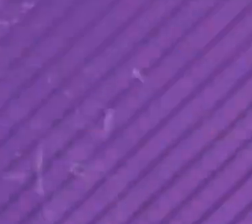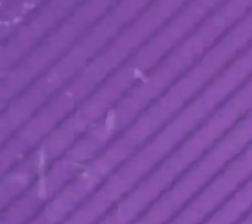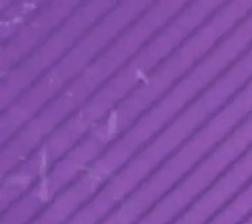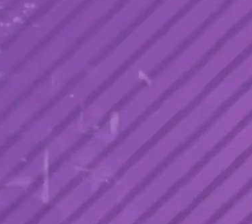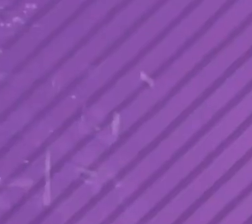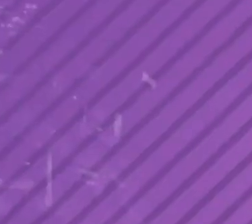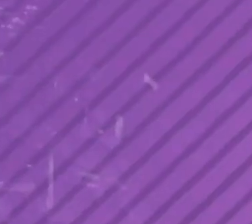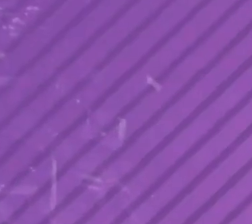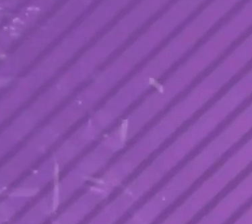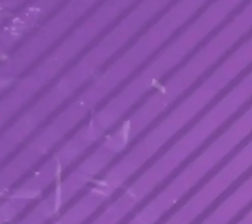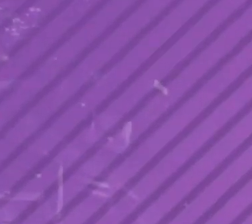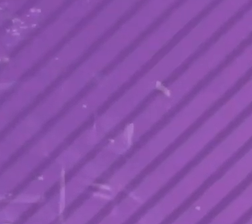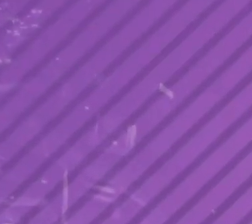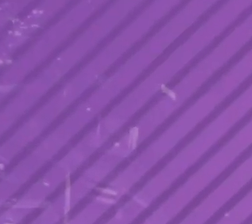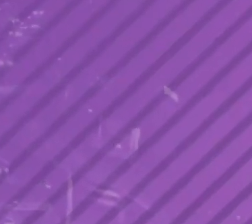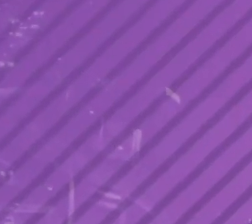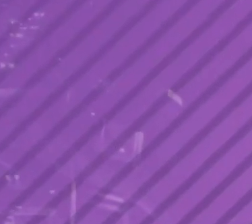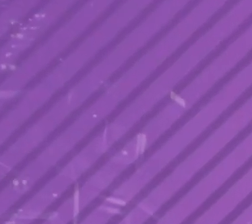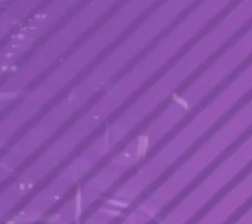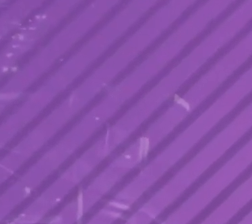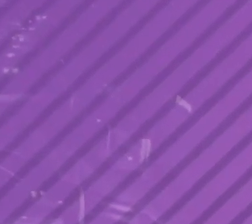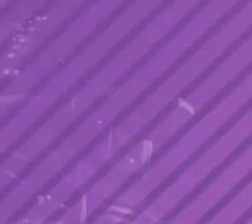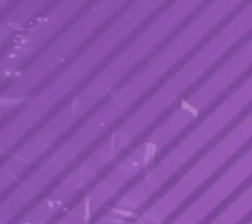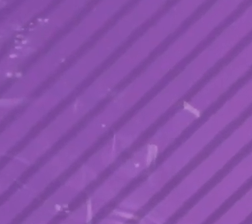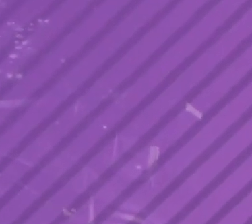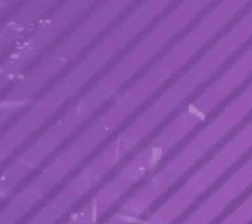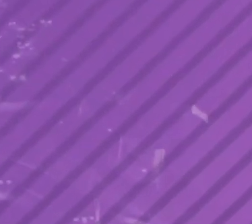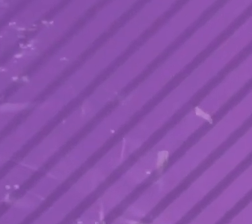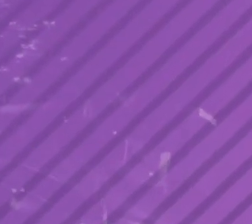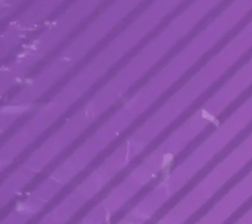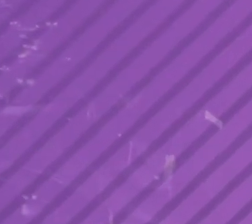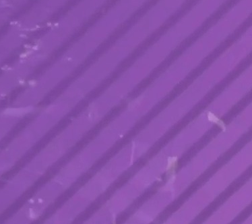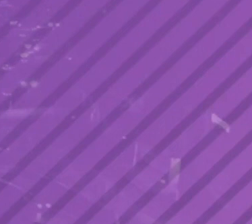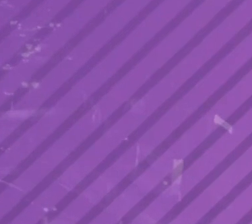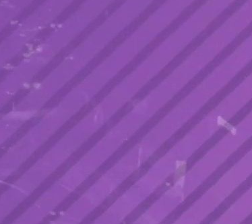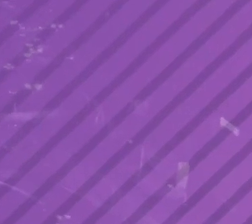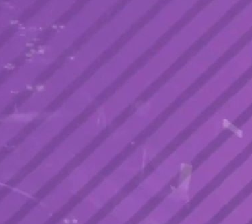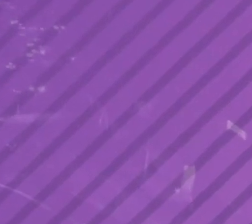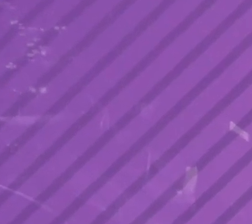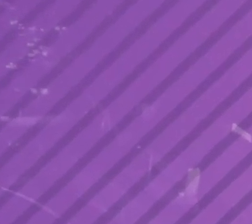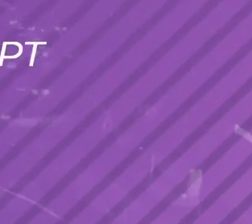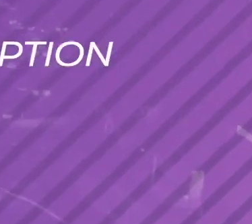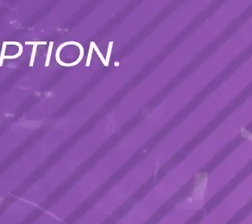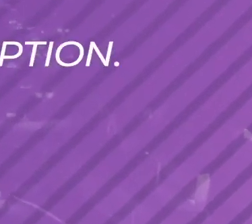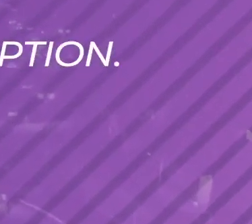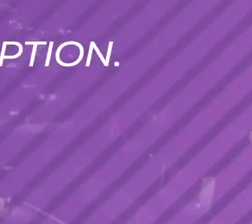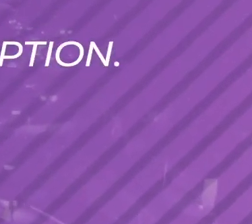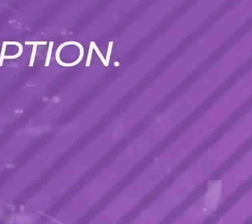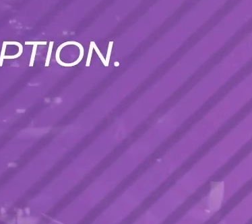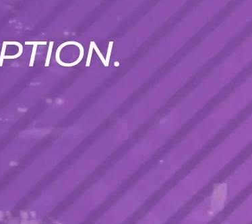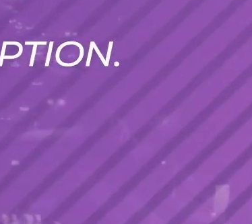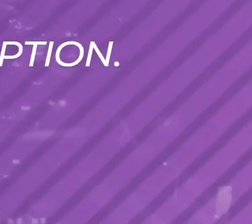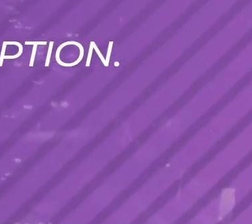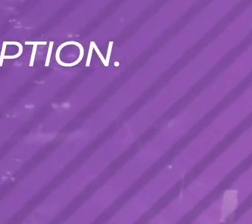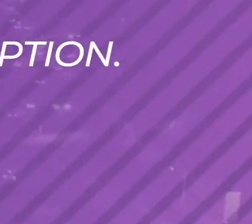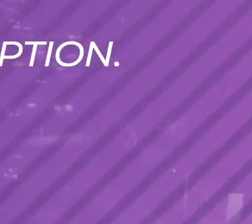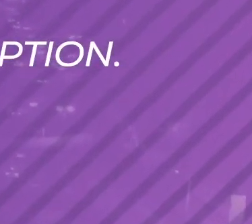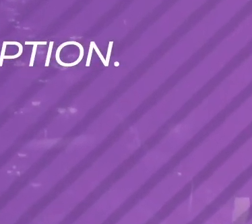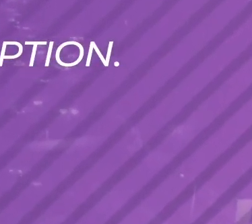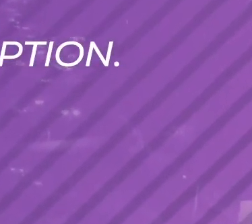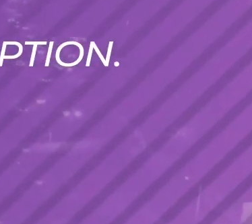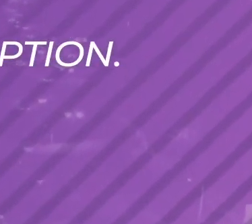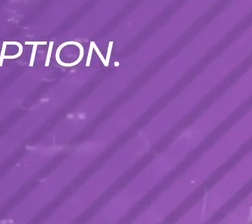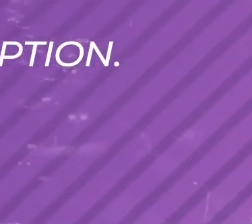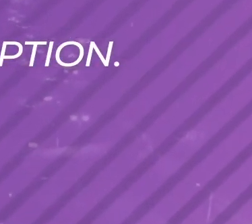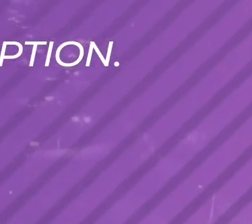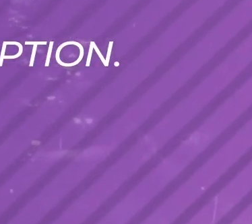El siguiente programa es apto para todas las edades. No contiene escenas de sexo o violencia. Contiene lengua de señas colombiana